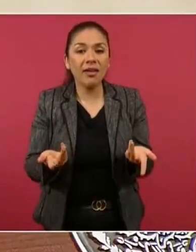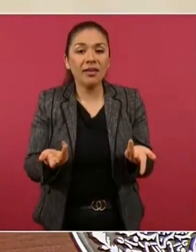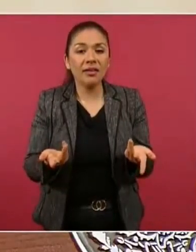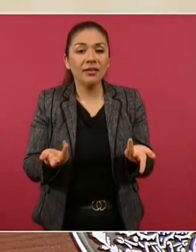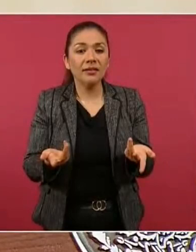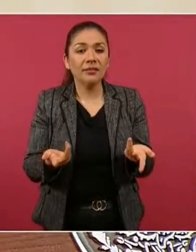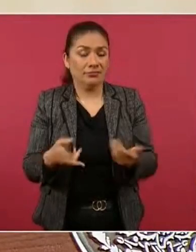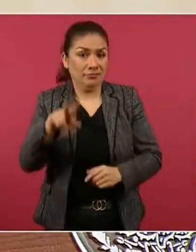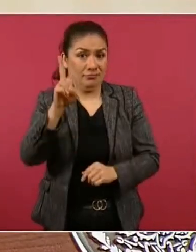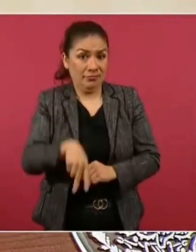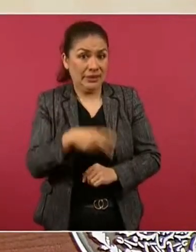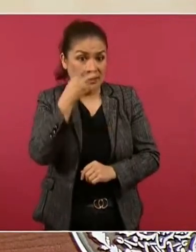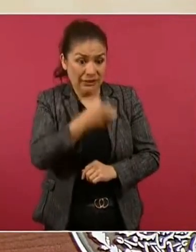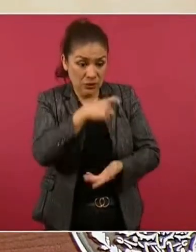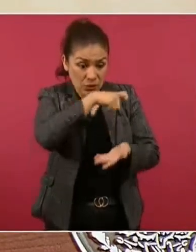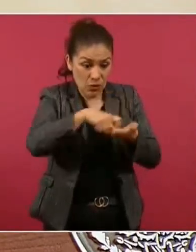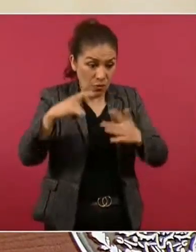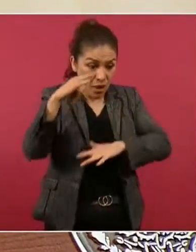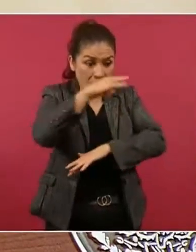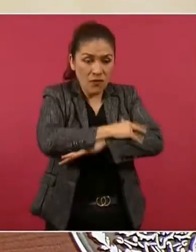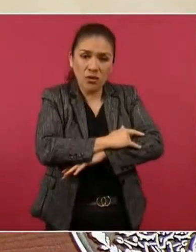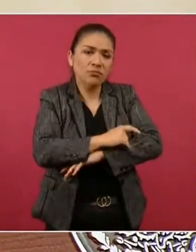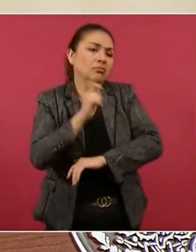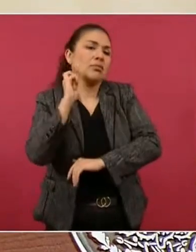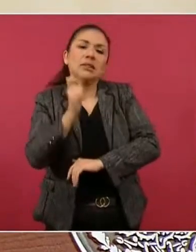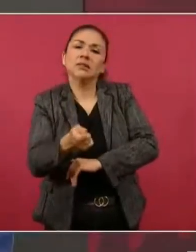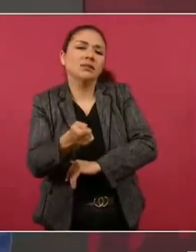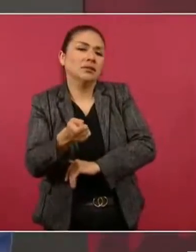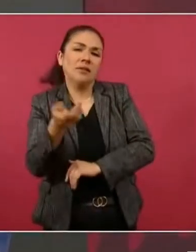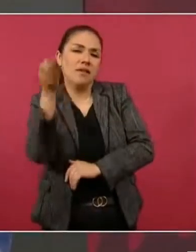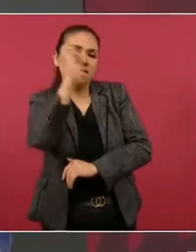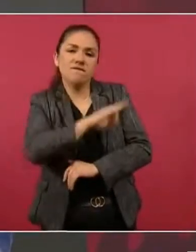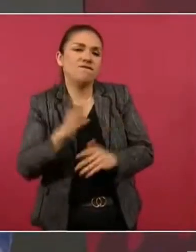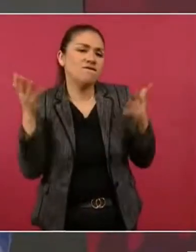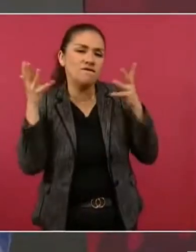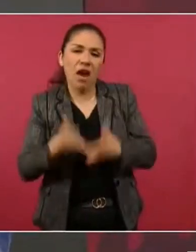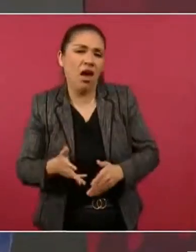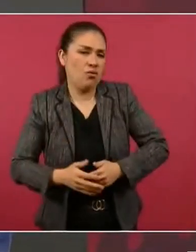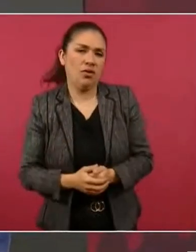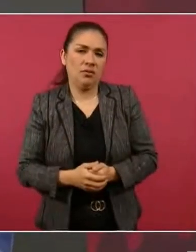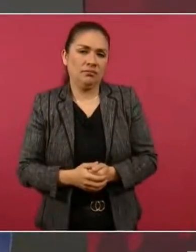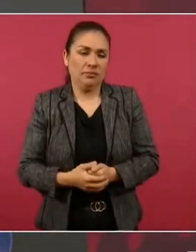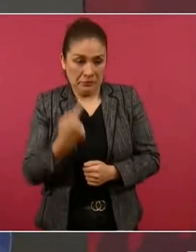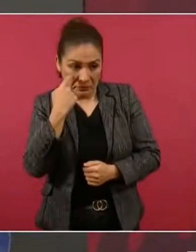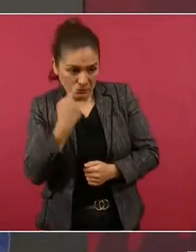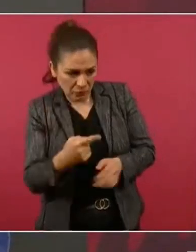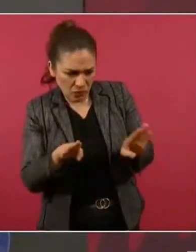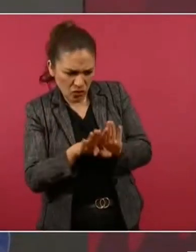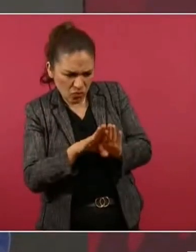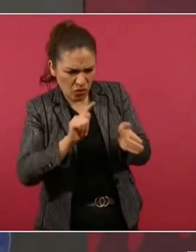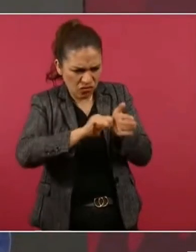fue un fraude, desde el punto de vista técnico, desde el punto de vista administrativo.